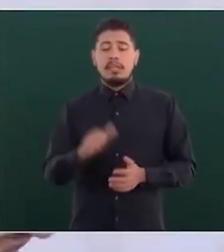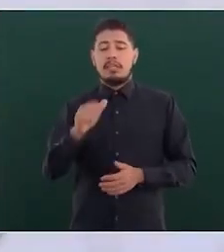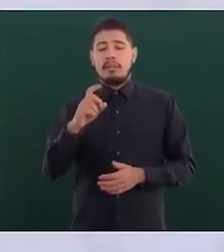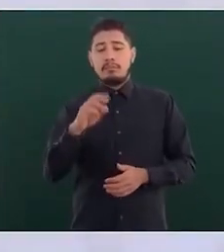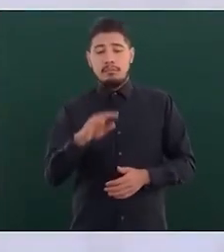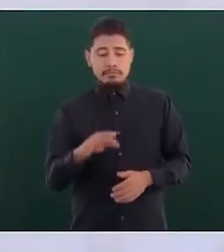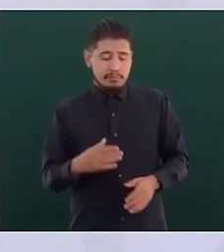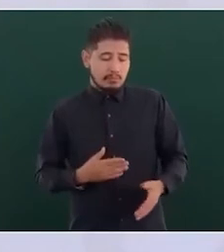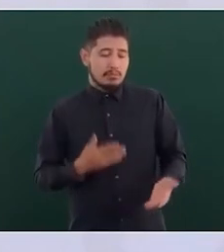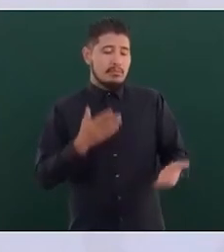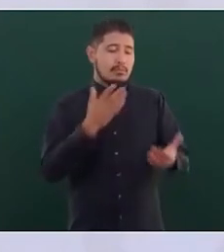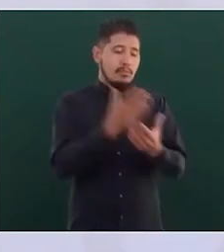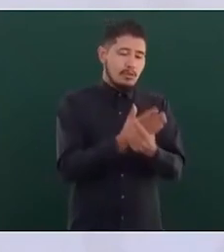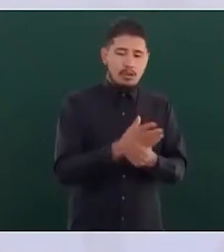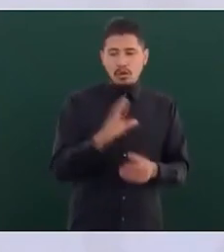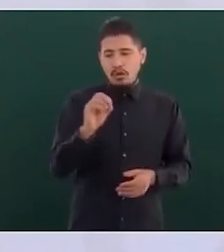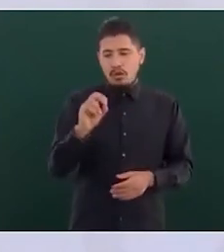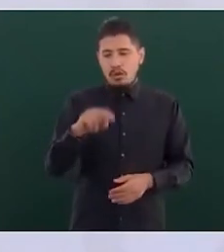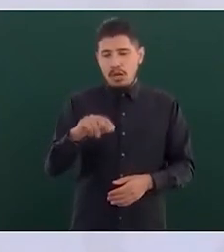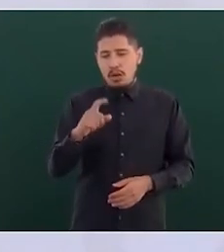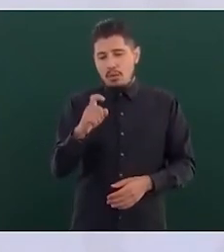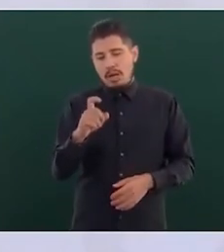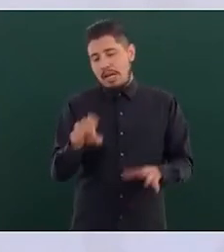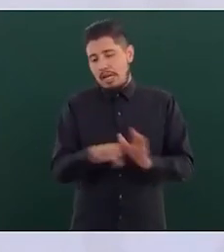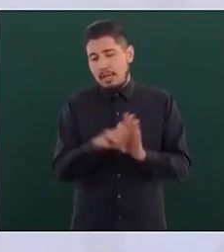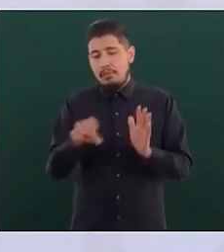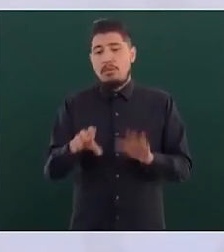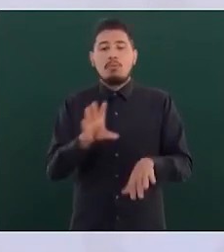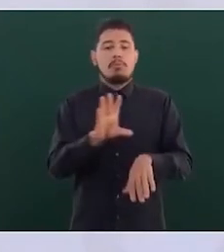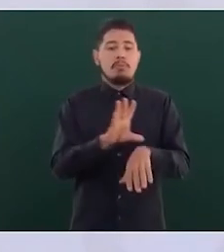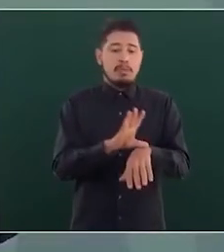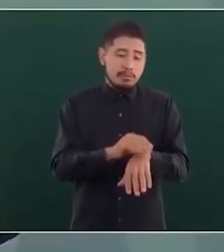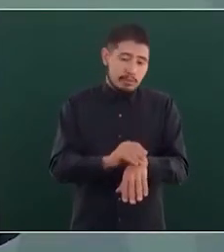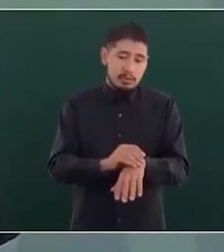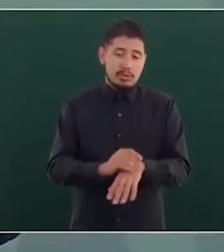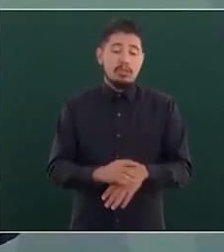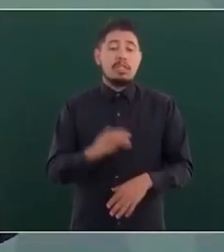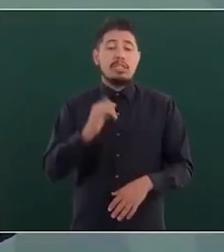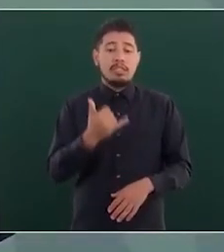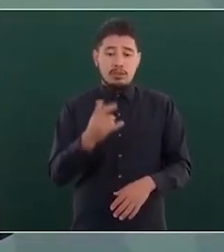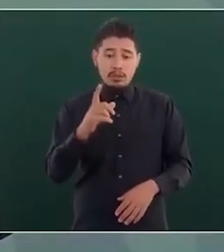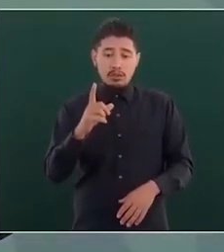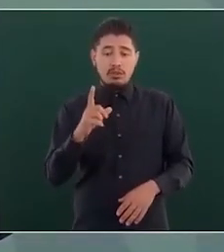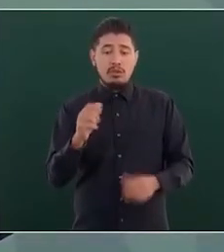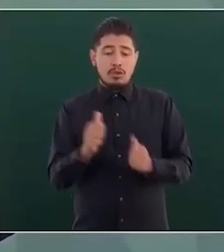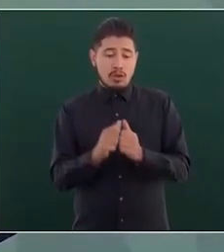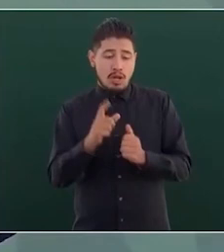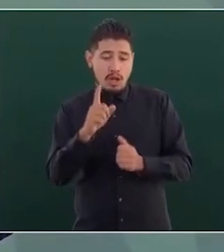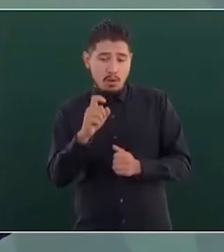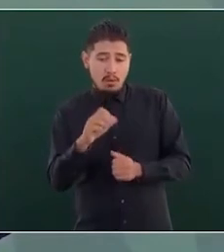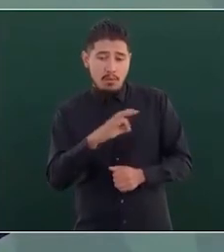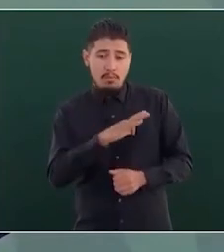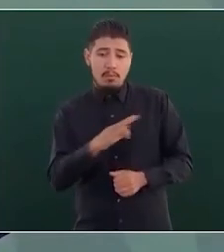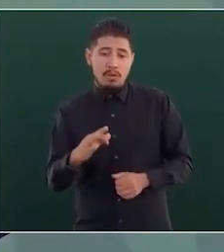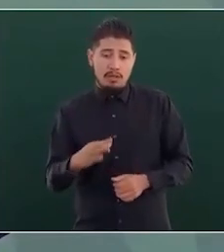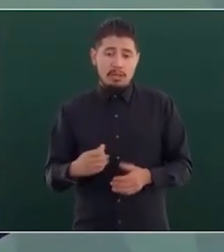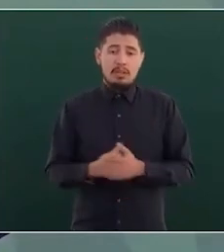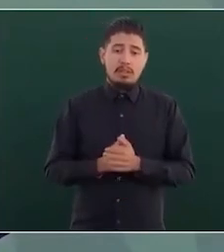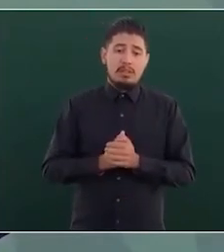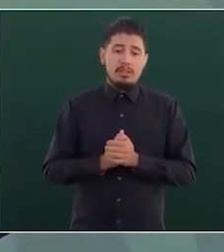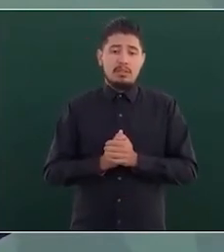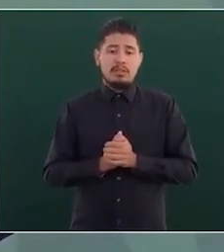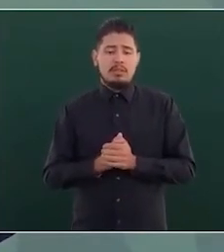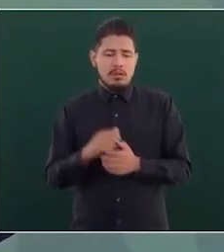a acudir ante la Conagua por ejemplo a solicitar el permiso y la Conagua puede otorgarle una autorización